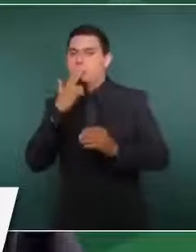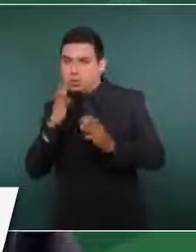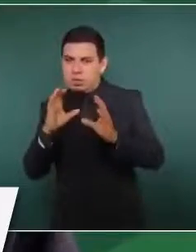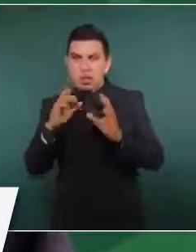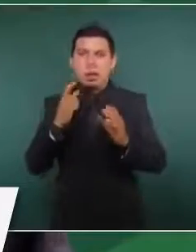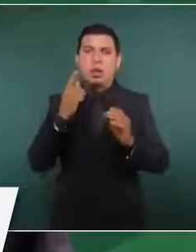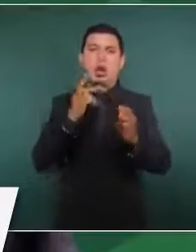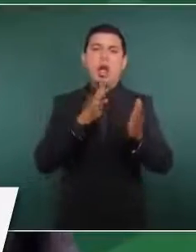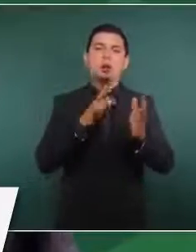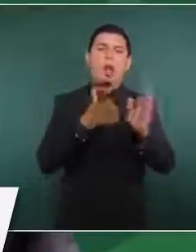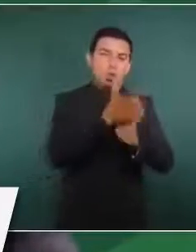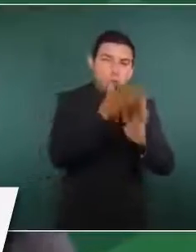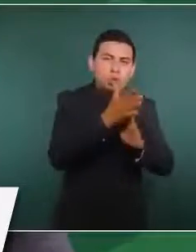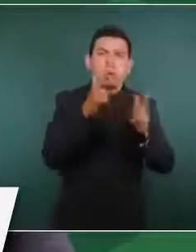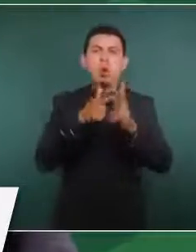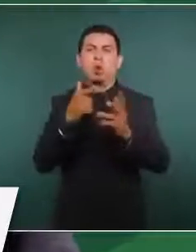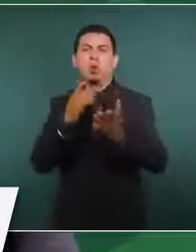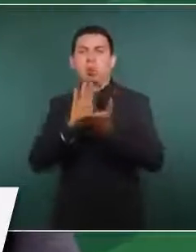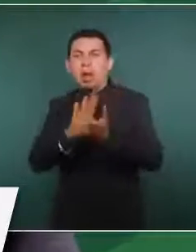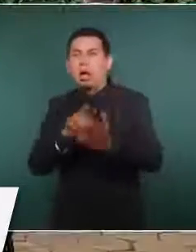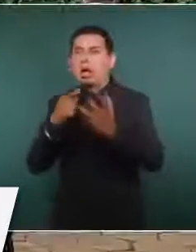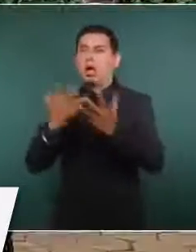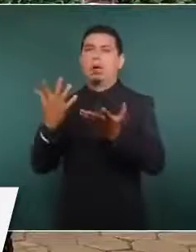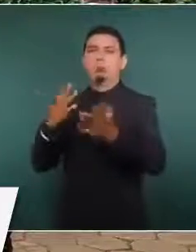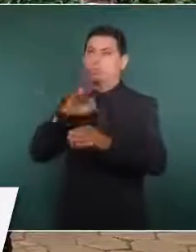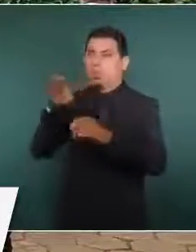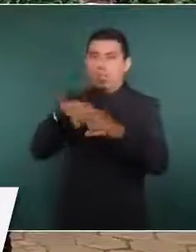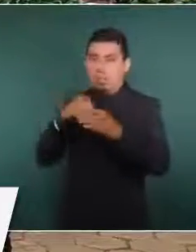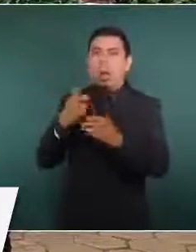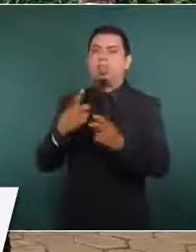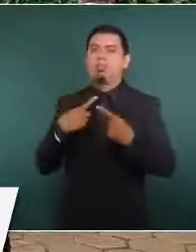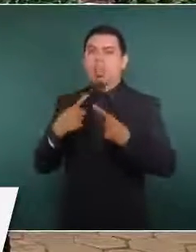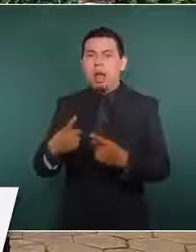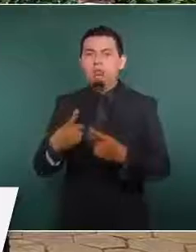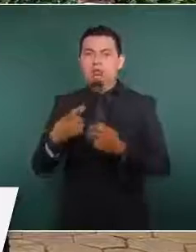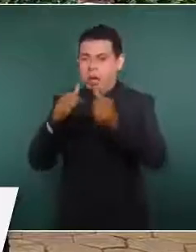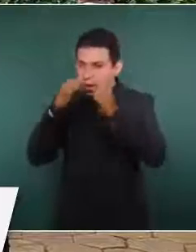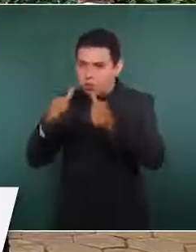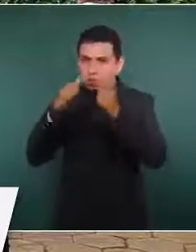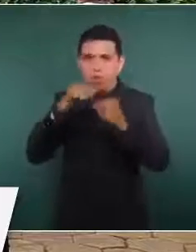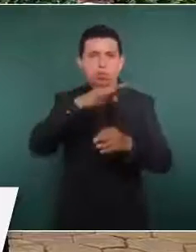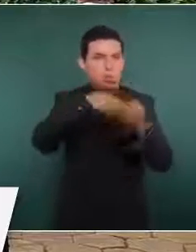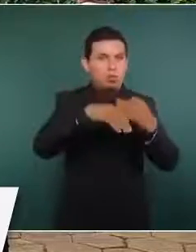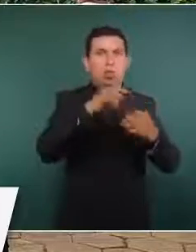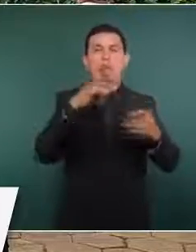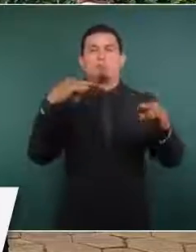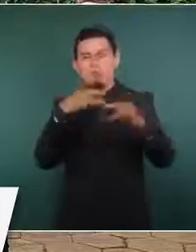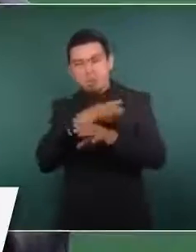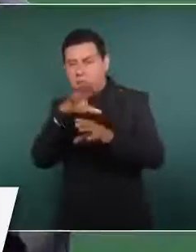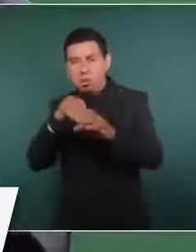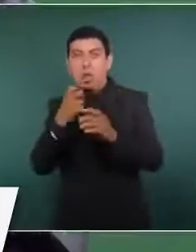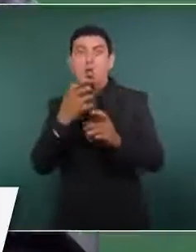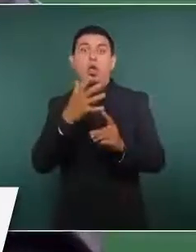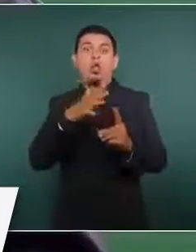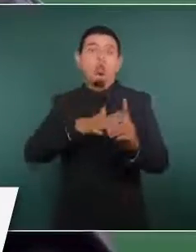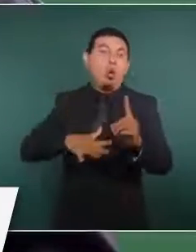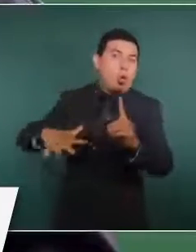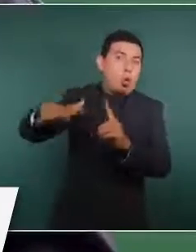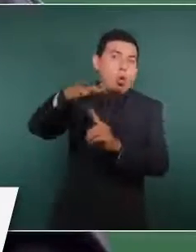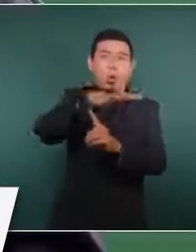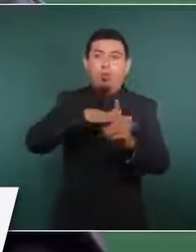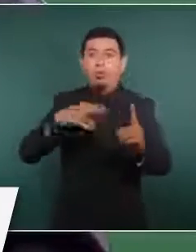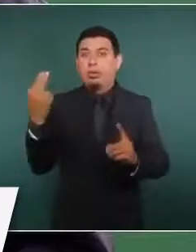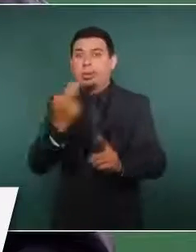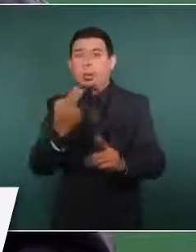se le está dando preferencia a lo social, a lo que